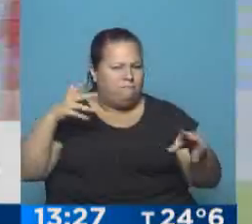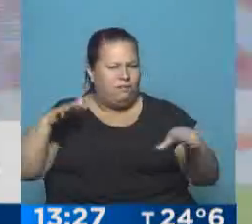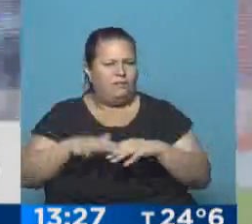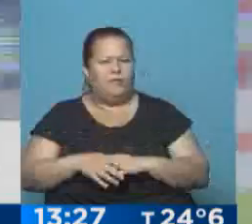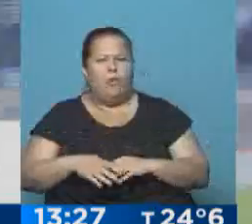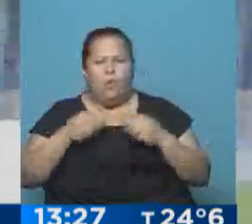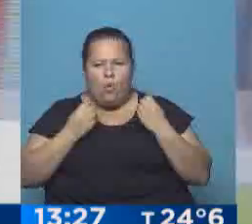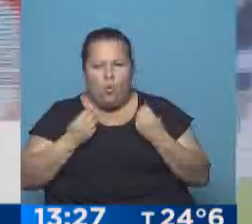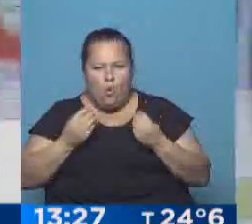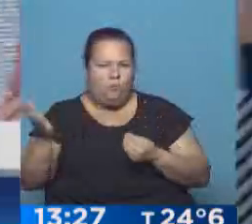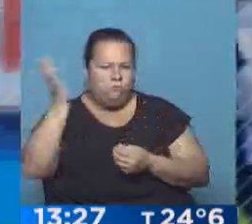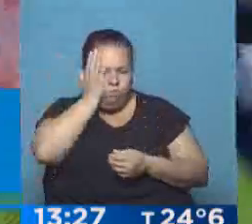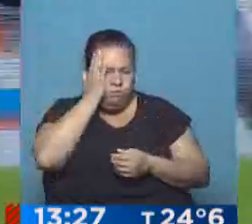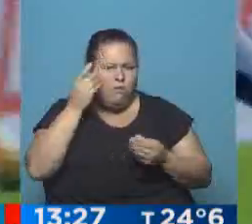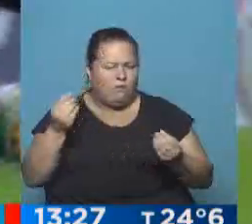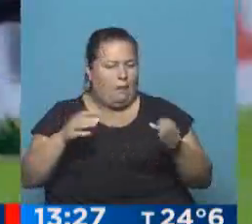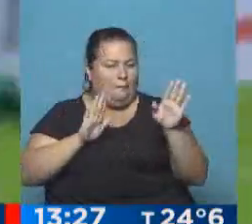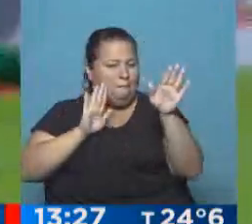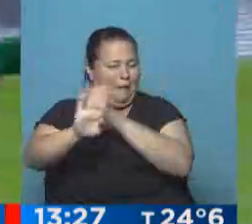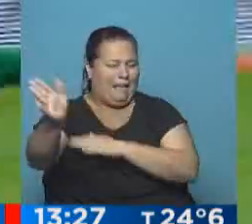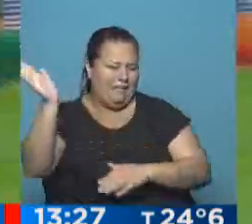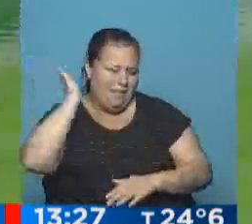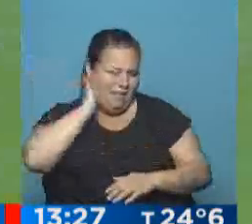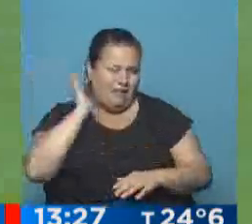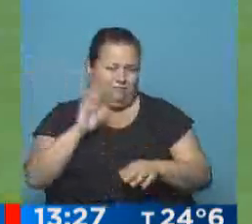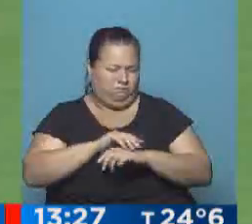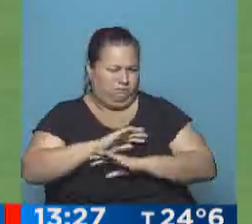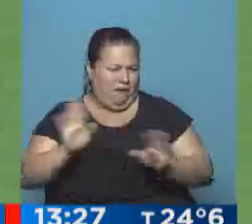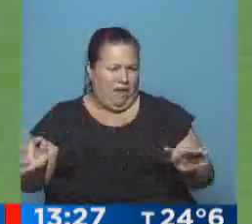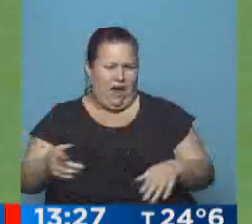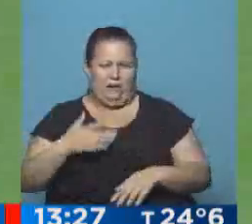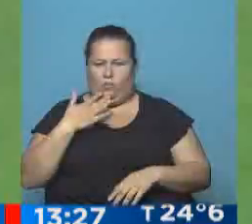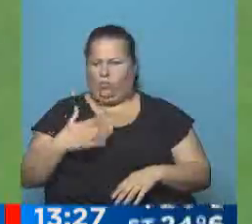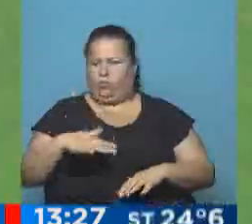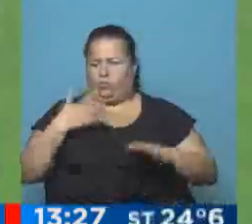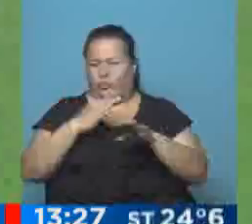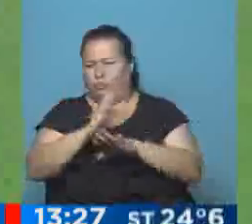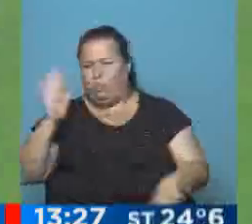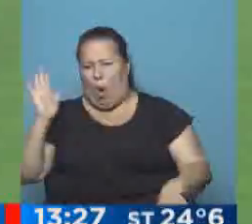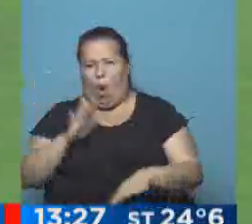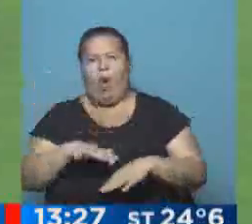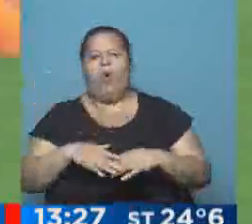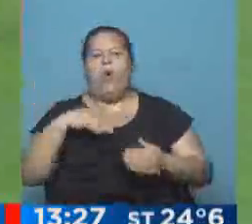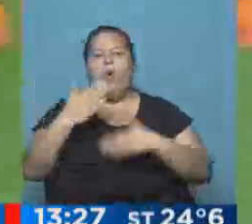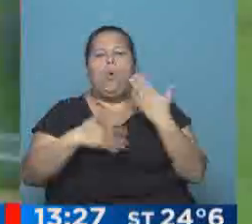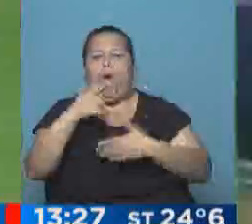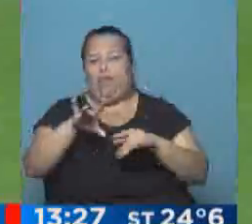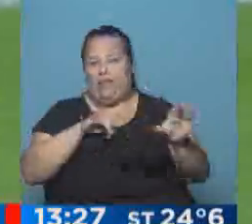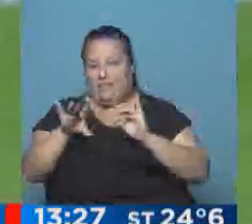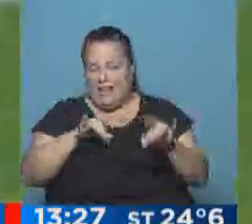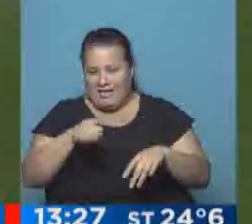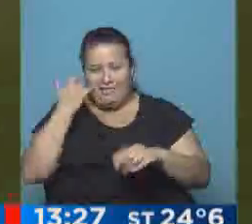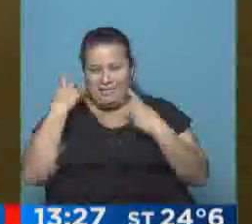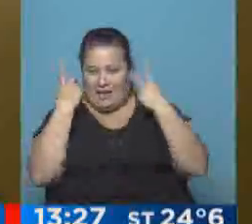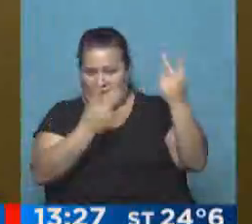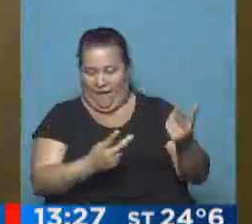Pero ¿cómo no le va a quedar? El mercado le pegó una patada en la nuca, lo reventó. Impresionante la patada que pegó el jugador de la selección. Que ya